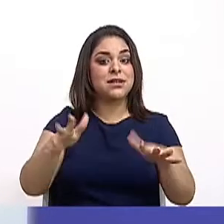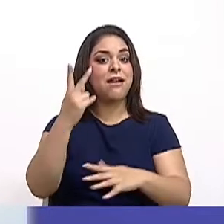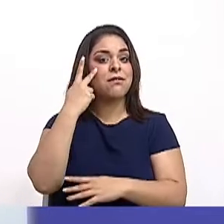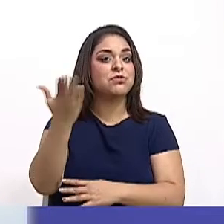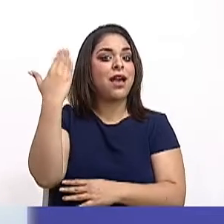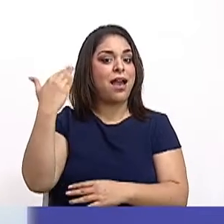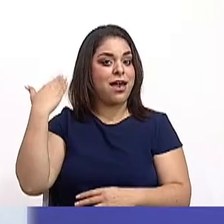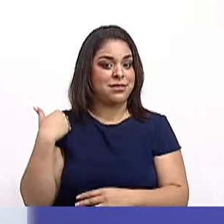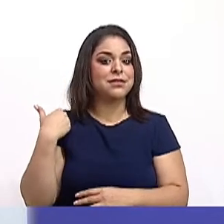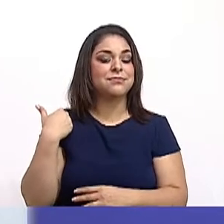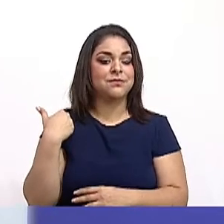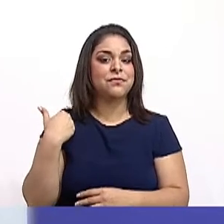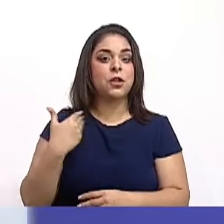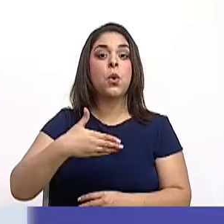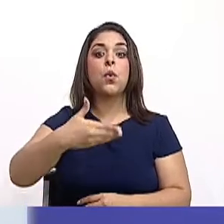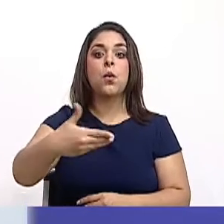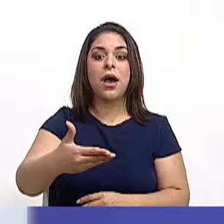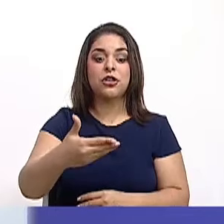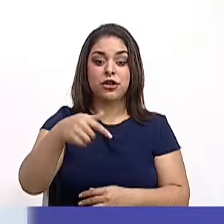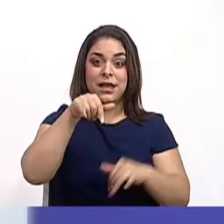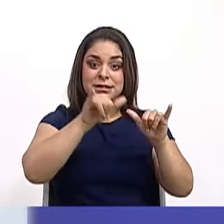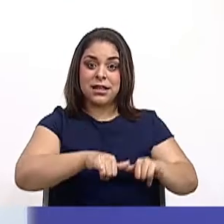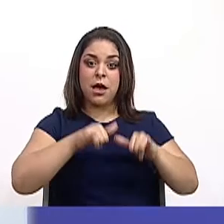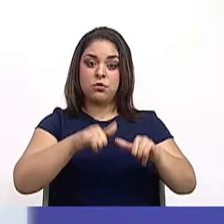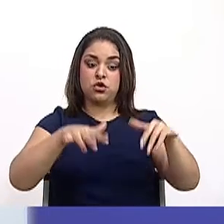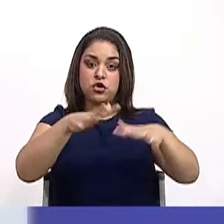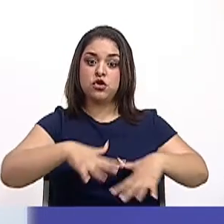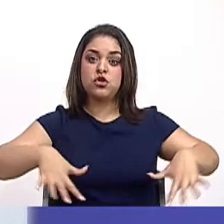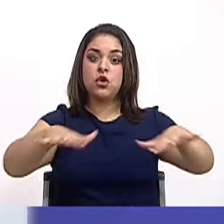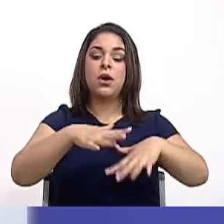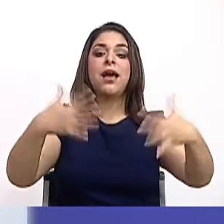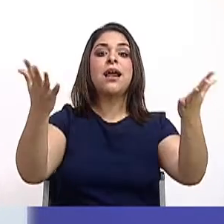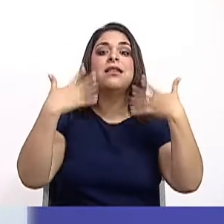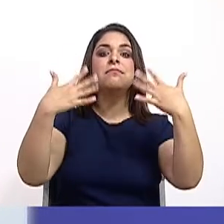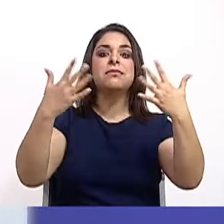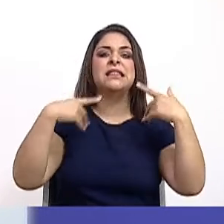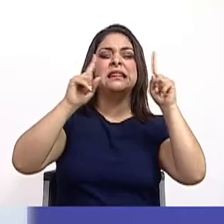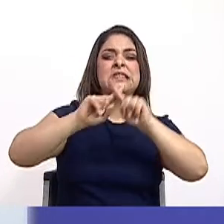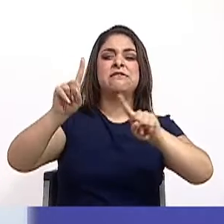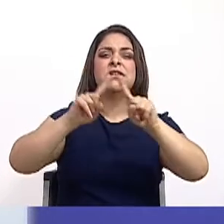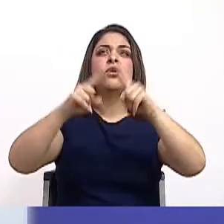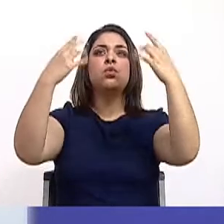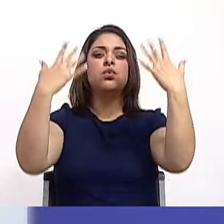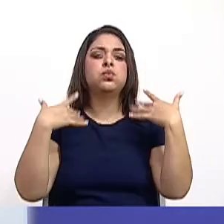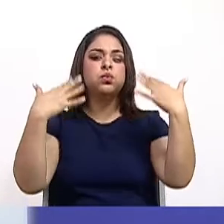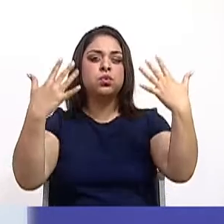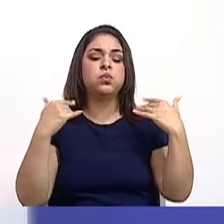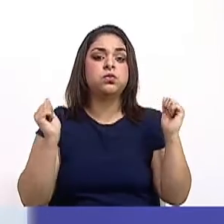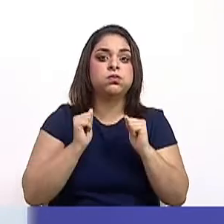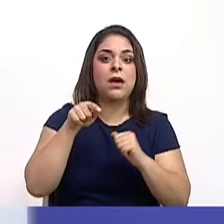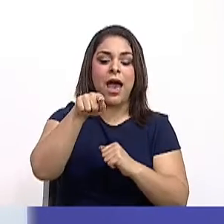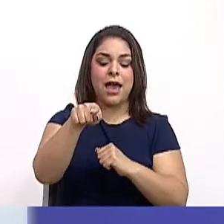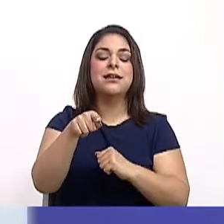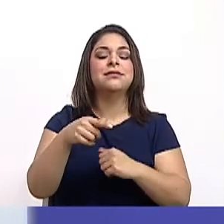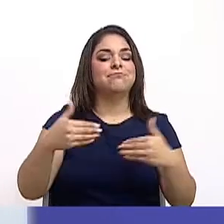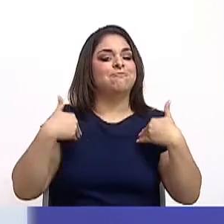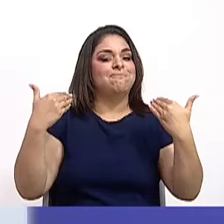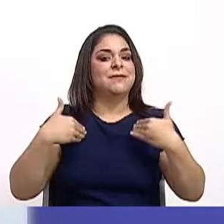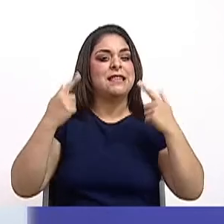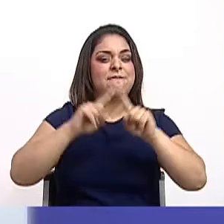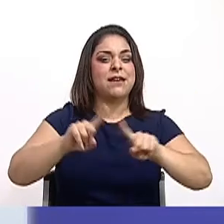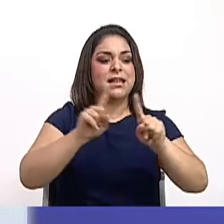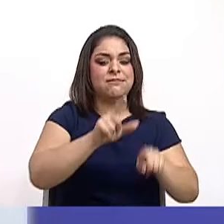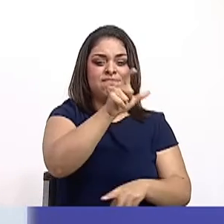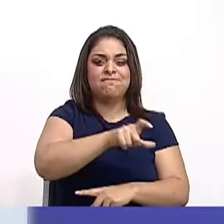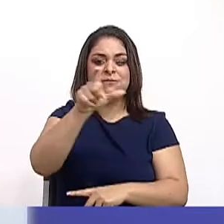anteriormente, al estar en una zona climática intertropical, gozamos de muchos privilegios que tenemos, especies únicas